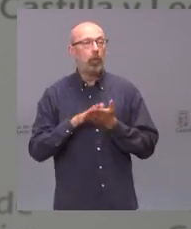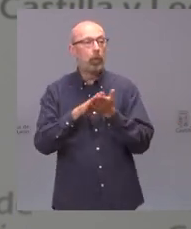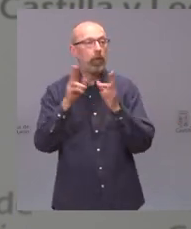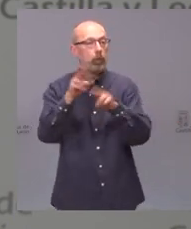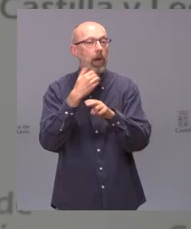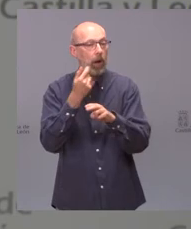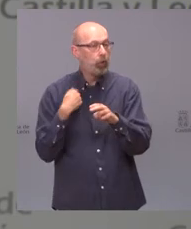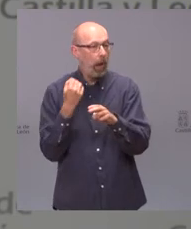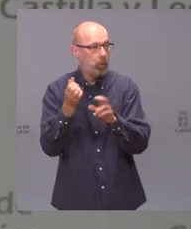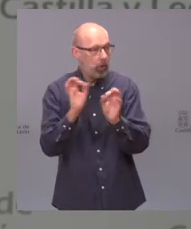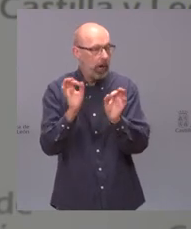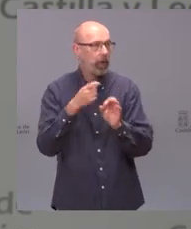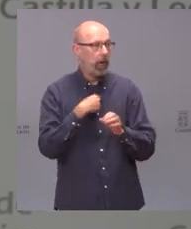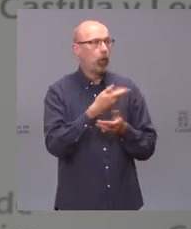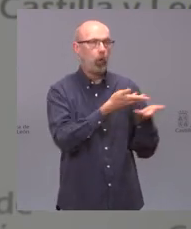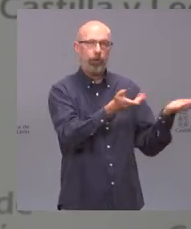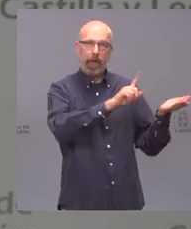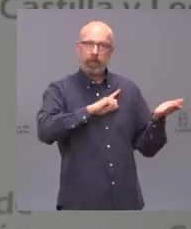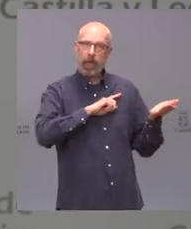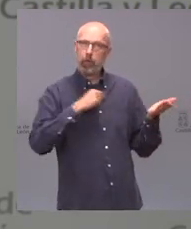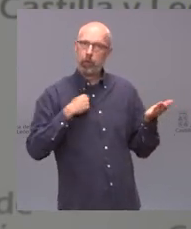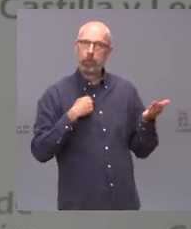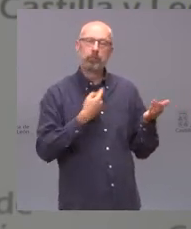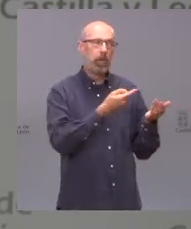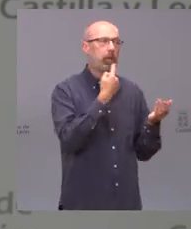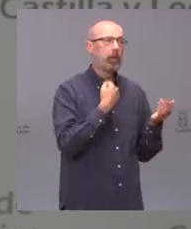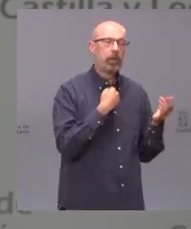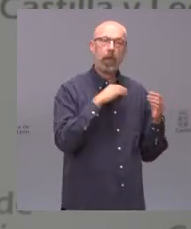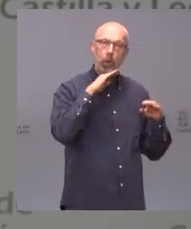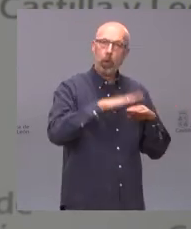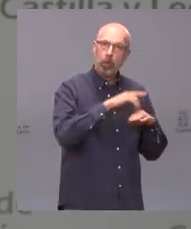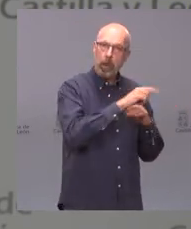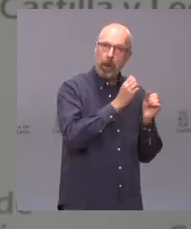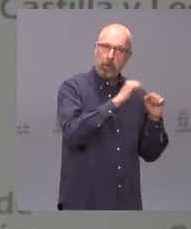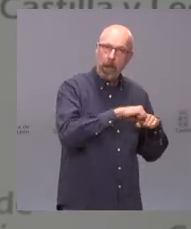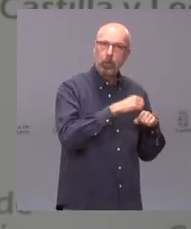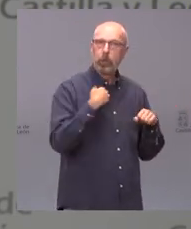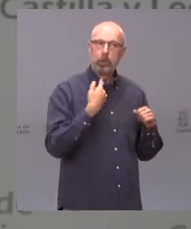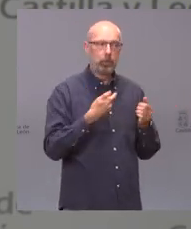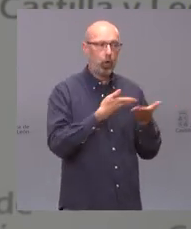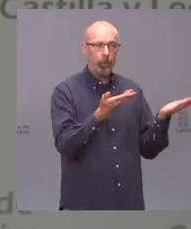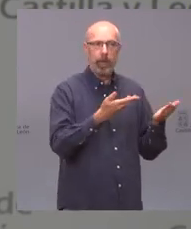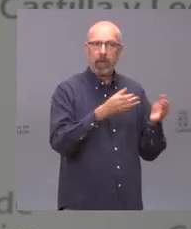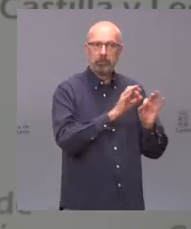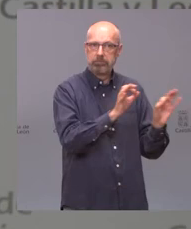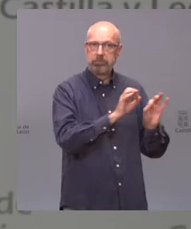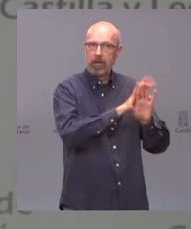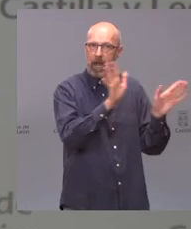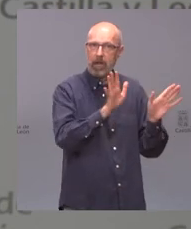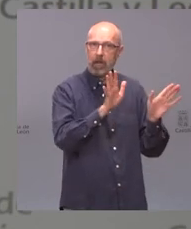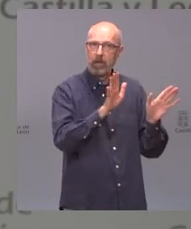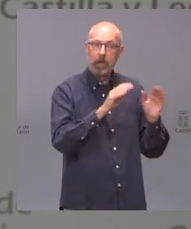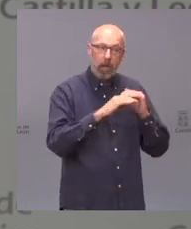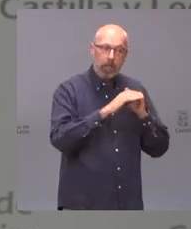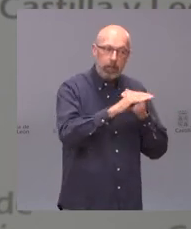por tanto yo creo que los que se benefician de esta estabilidad de esta seriedad y de esta moderación pues son todos los ciudadanos de